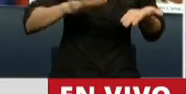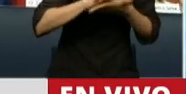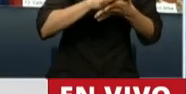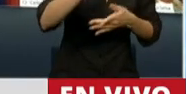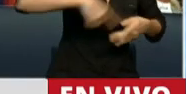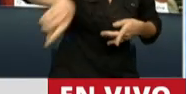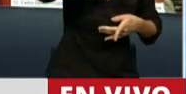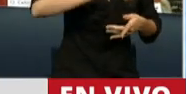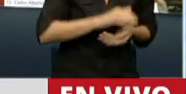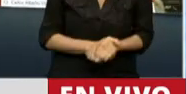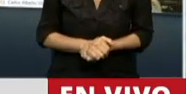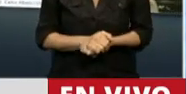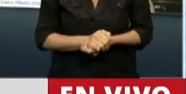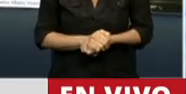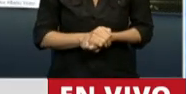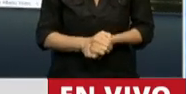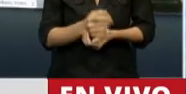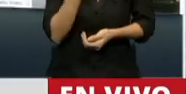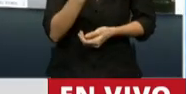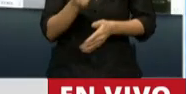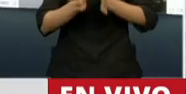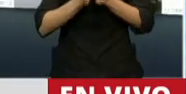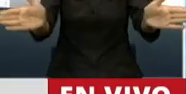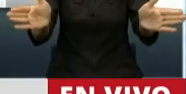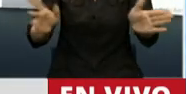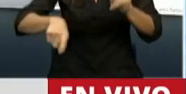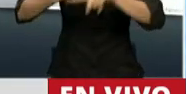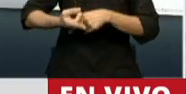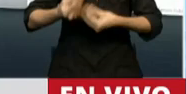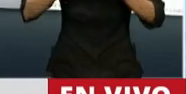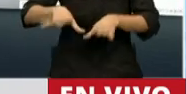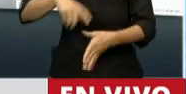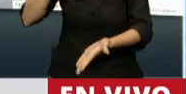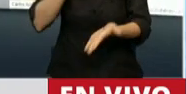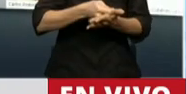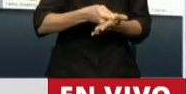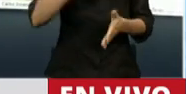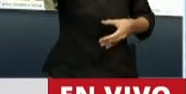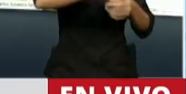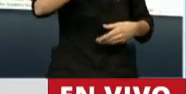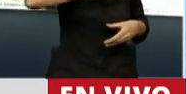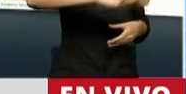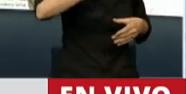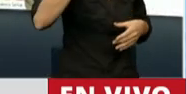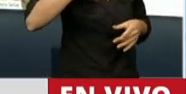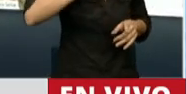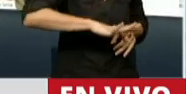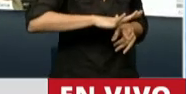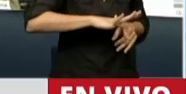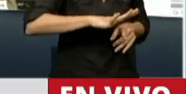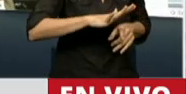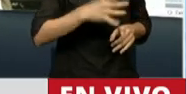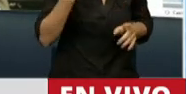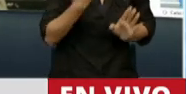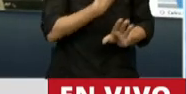y la deuda con los acreedores externos. Mañana empezamos a pagar la deuda con los acreedores internos. Que, como decía el